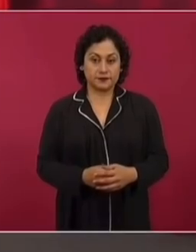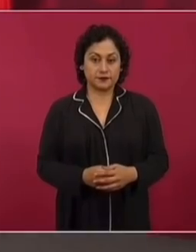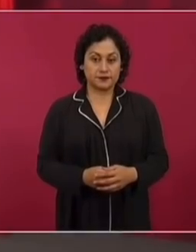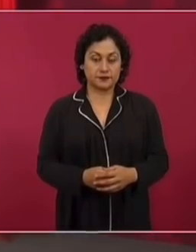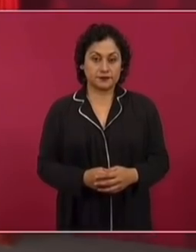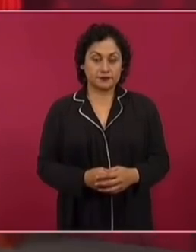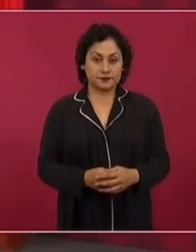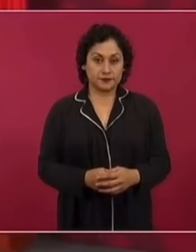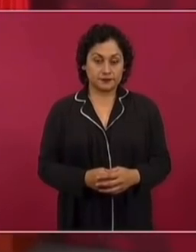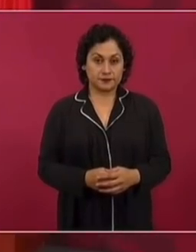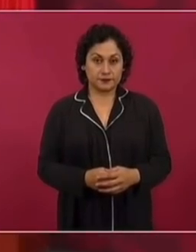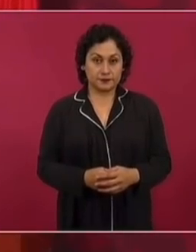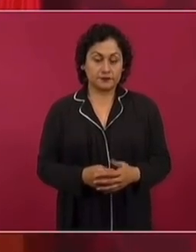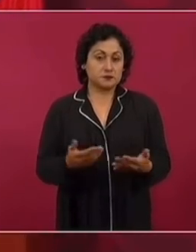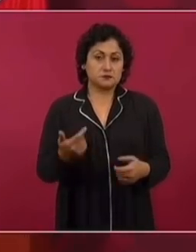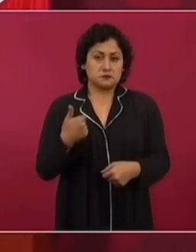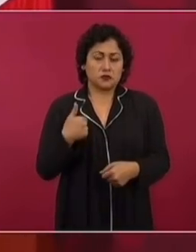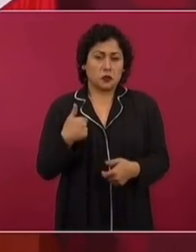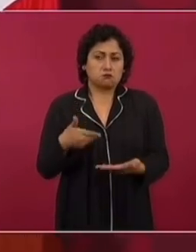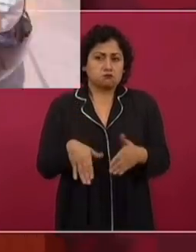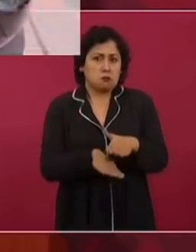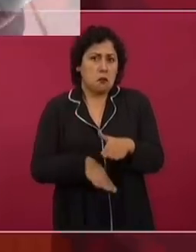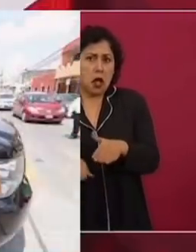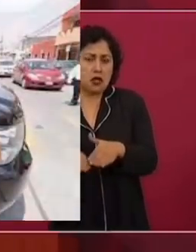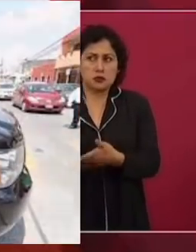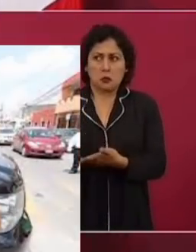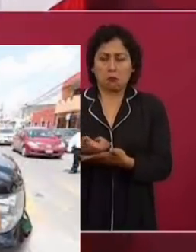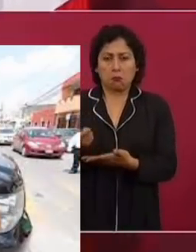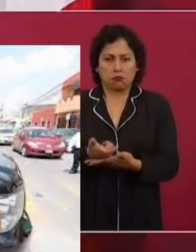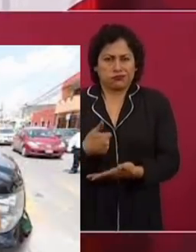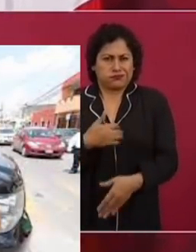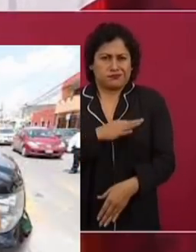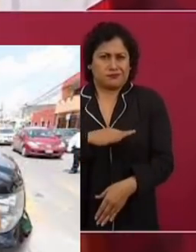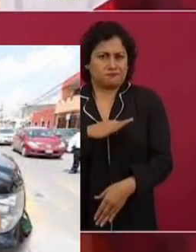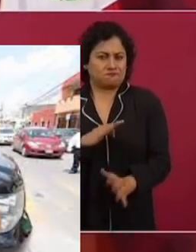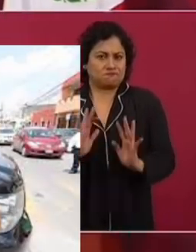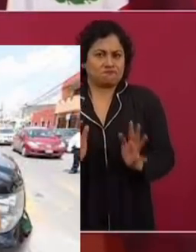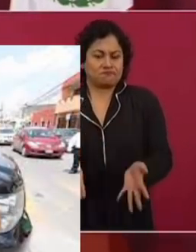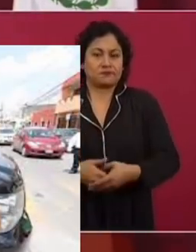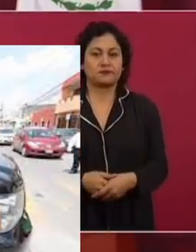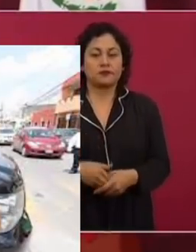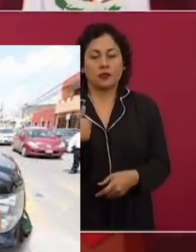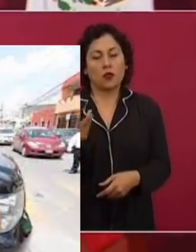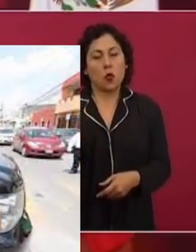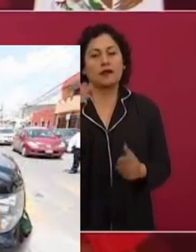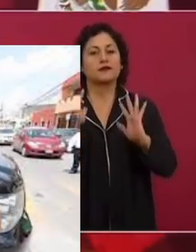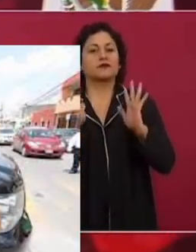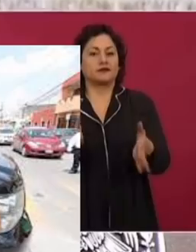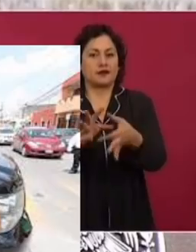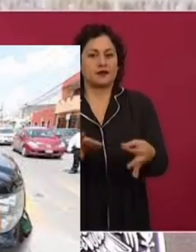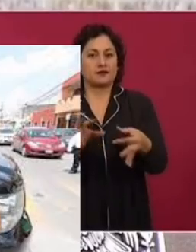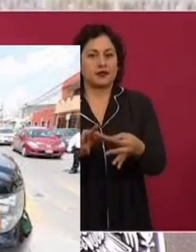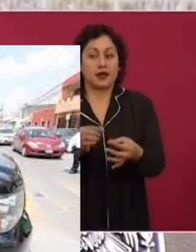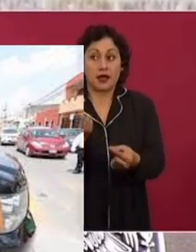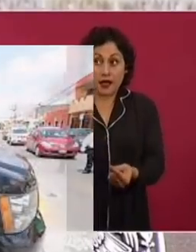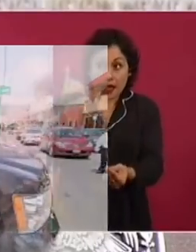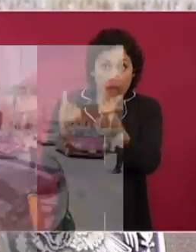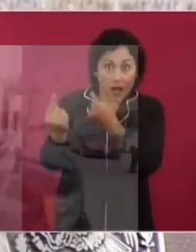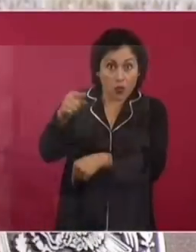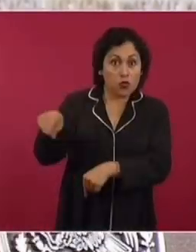tengo ingresos para lo básico y soy feliz. También he aclarado que no todo el que tiene es malvado,